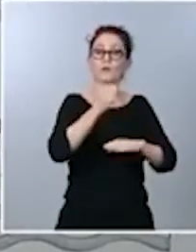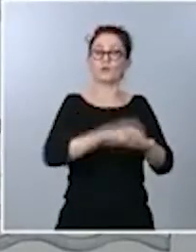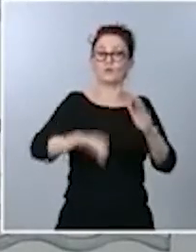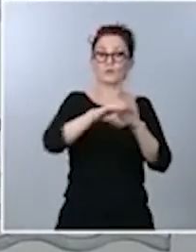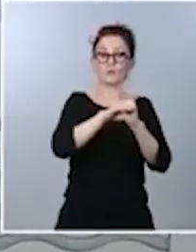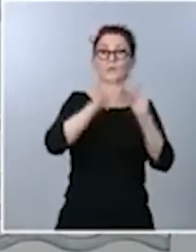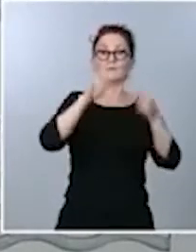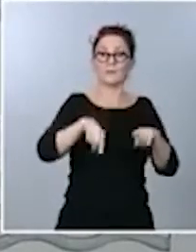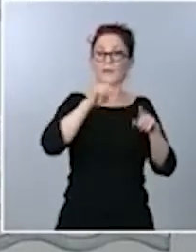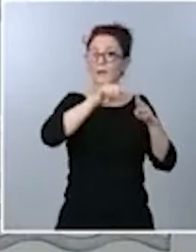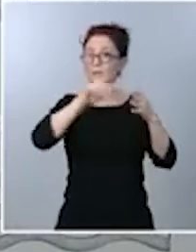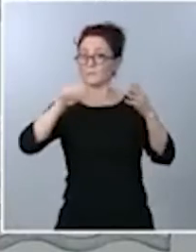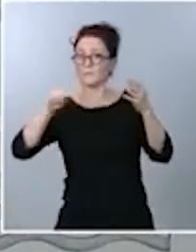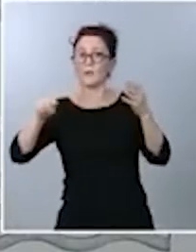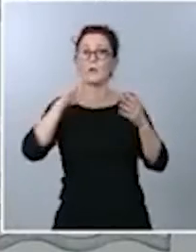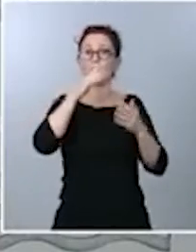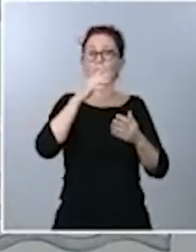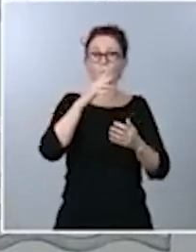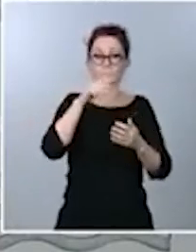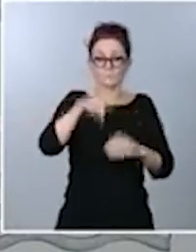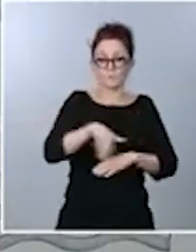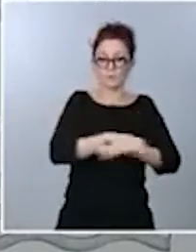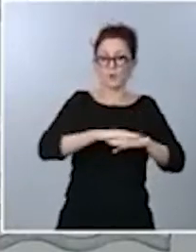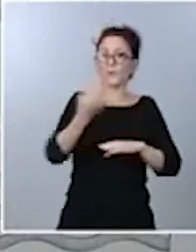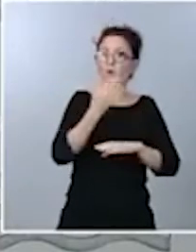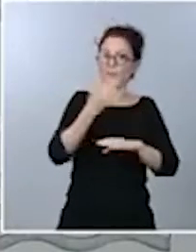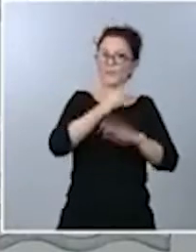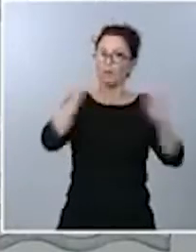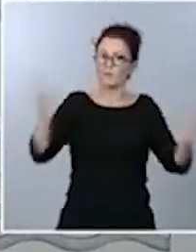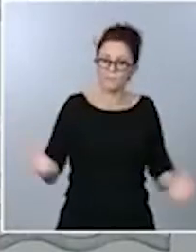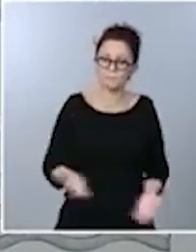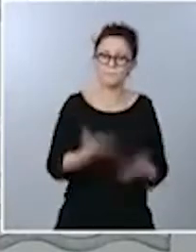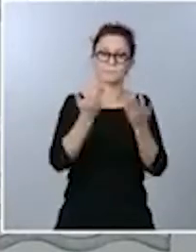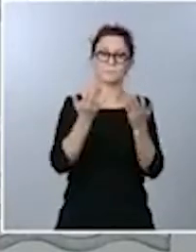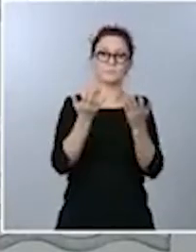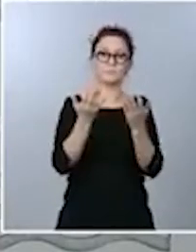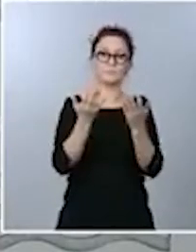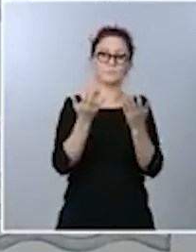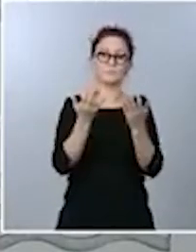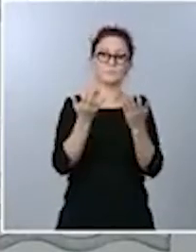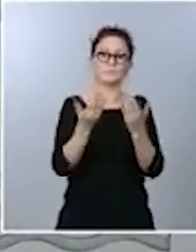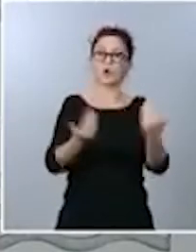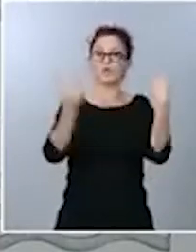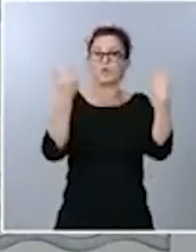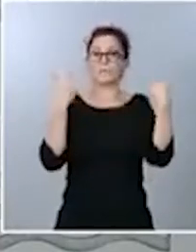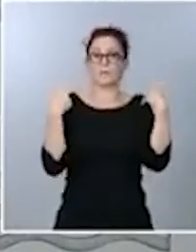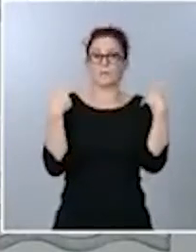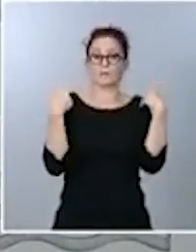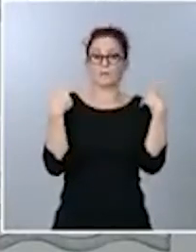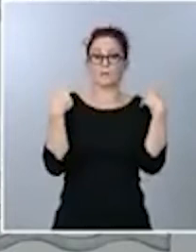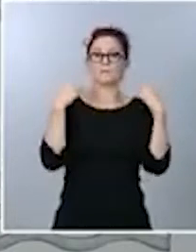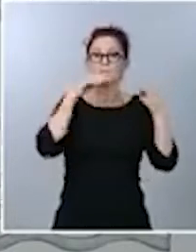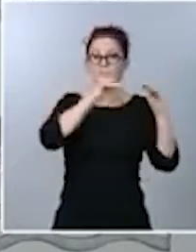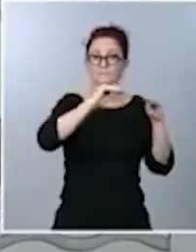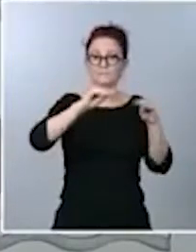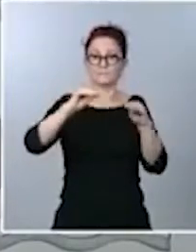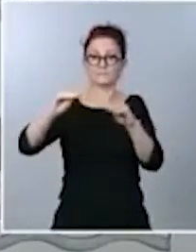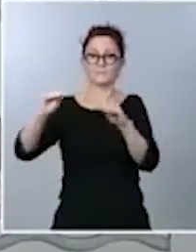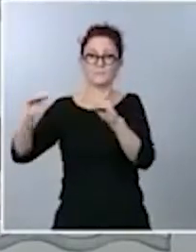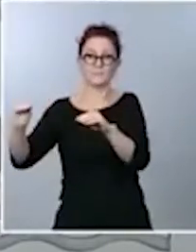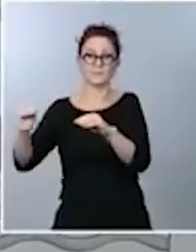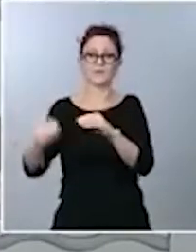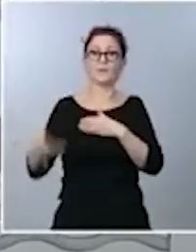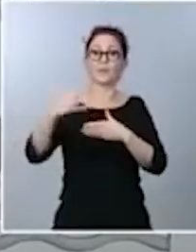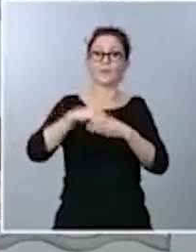mantener desde este Gobierno e impulsar, evidentemente, las competencias que tienen que desarrollar todos y cada uno en el ejercicio